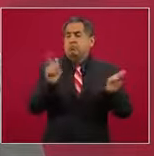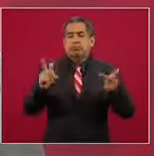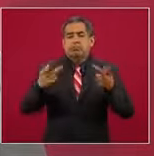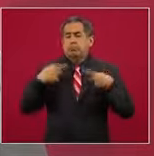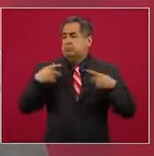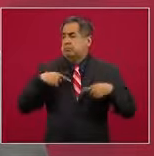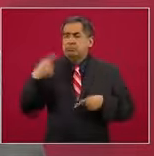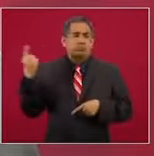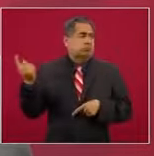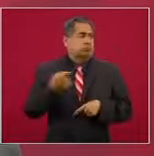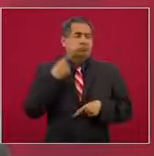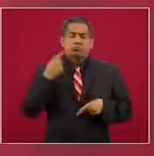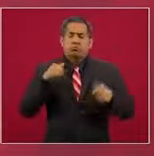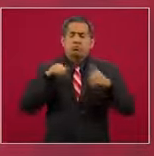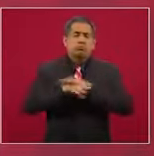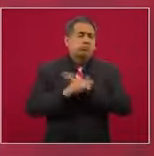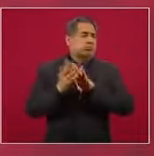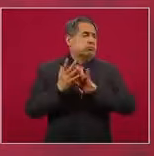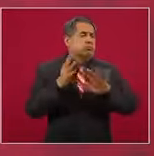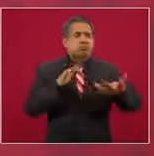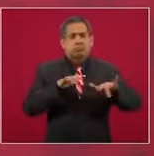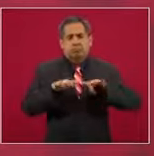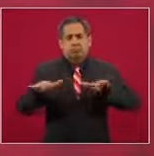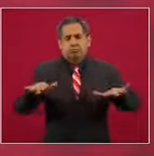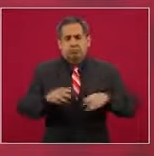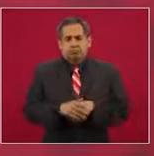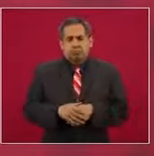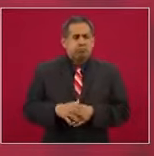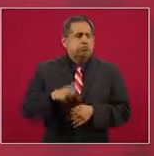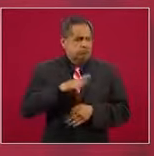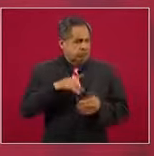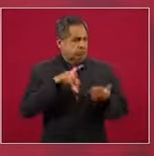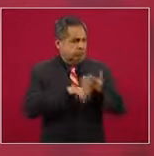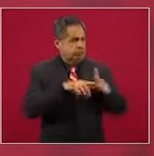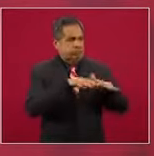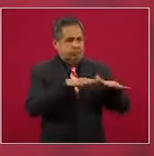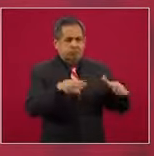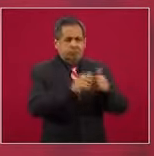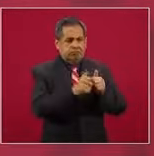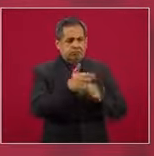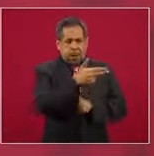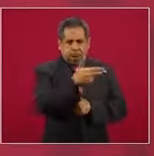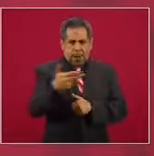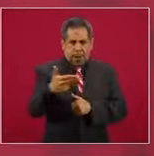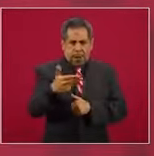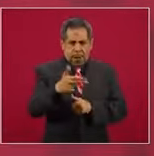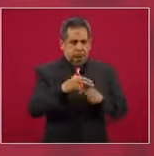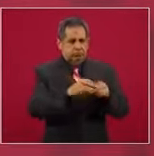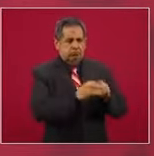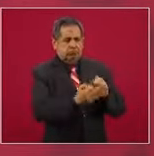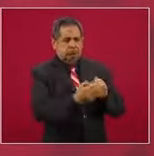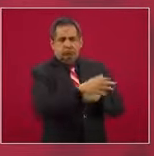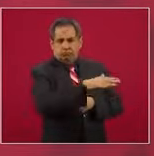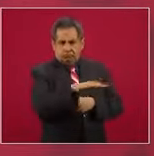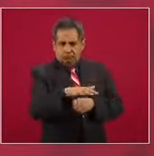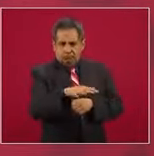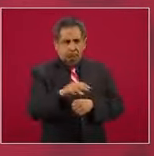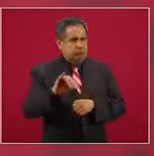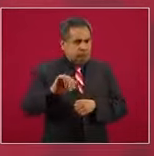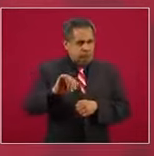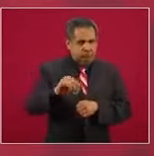que puedan existir las playas de hoteles, pero que se garantice que la gente